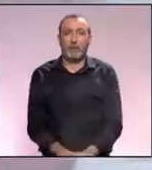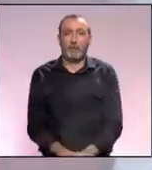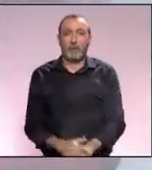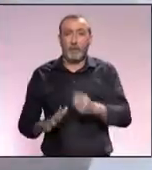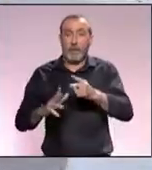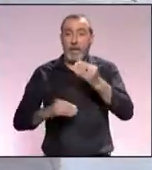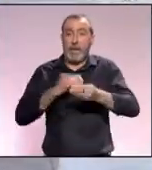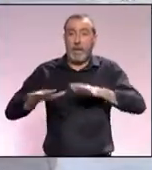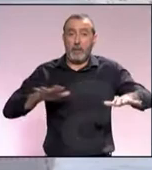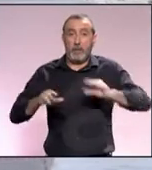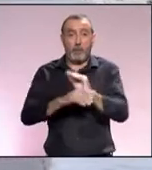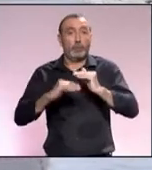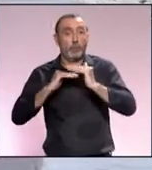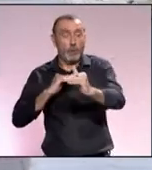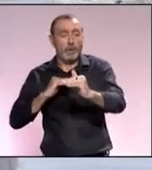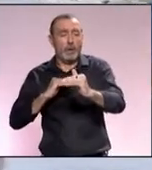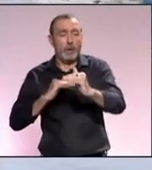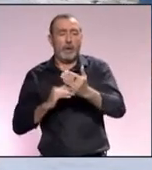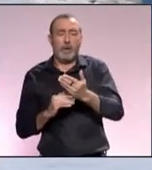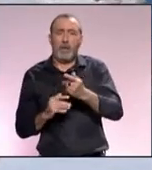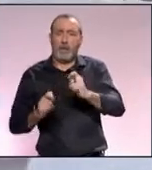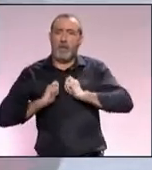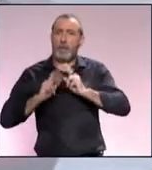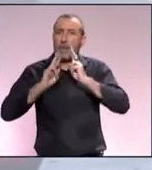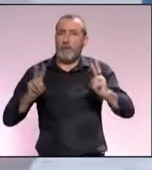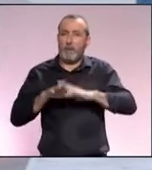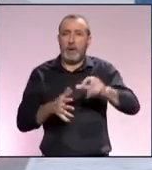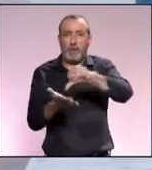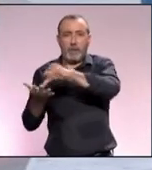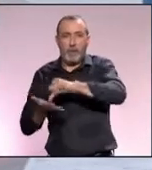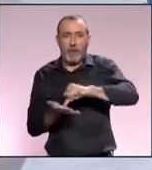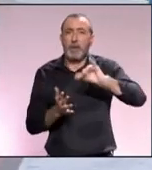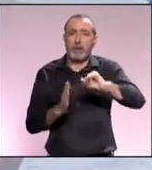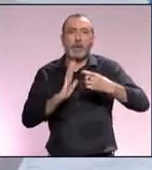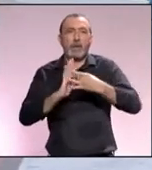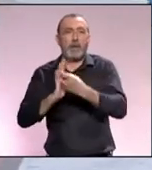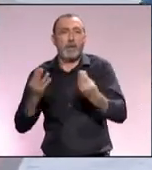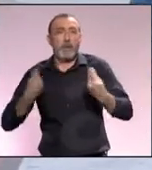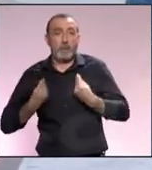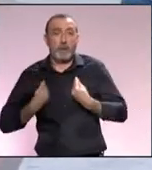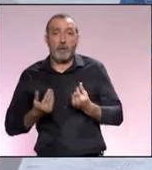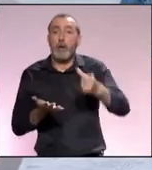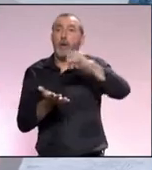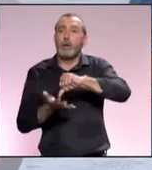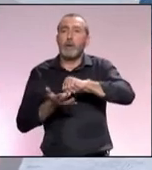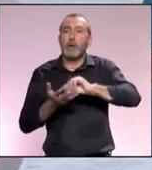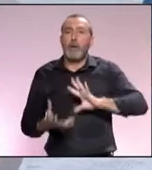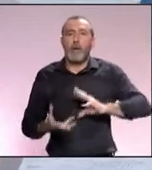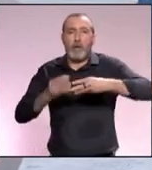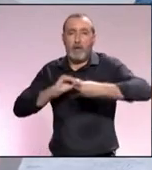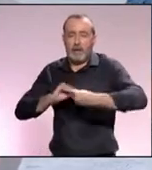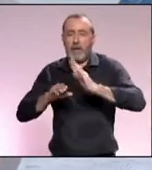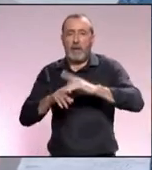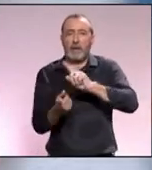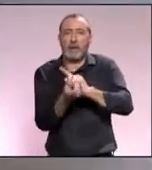cada acción en sostenibilidad repercute sobre la ciudad y sus habitantes mejorando su bienestar y calidad de vida mientras que la ciudad se adopta